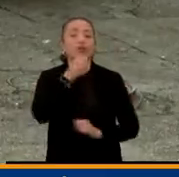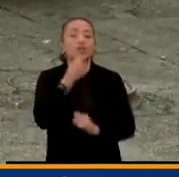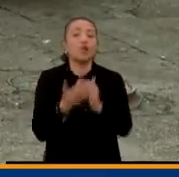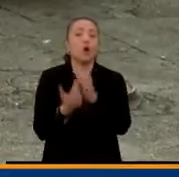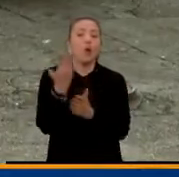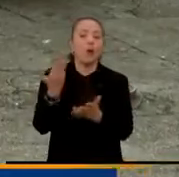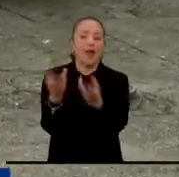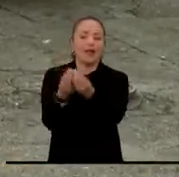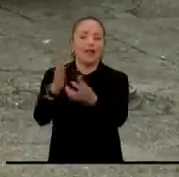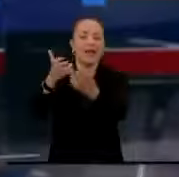empresa EFIGAS.